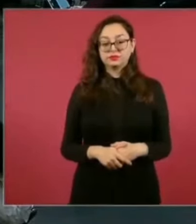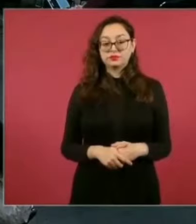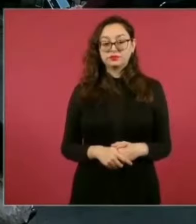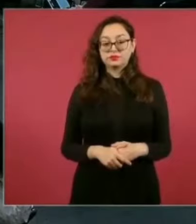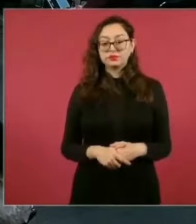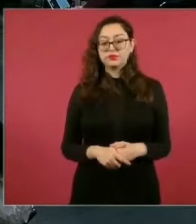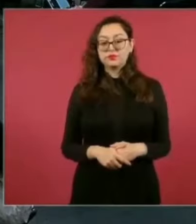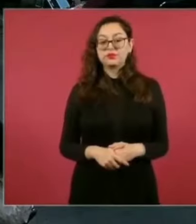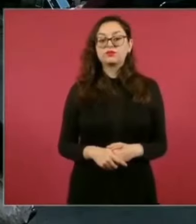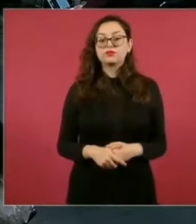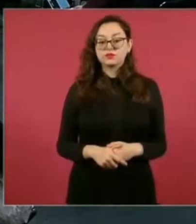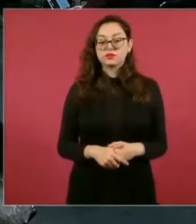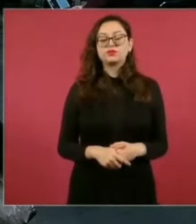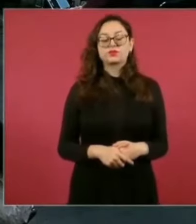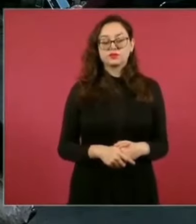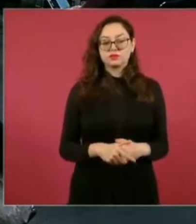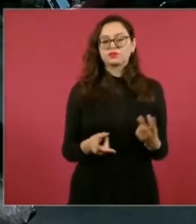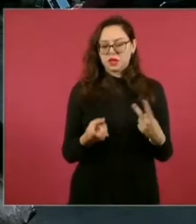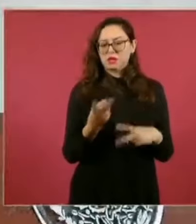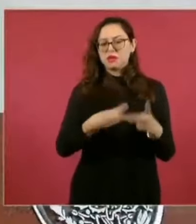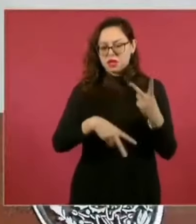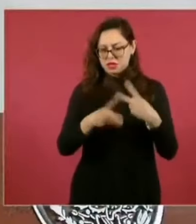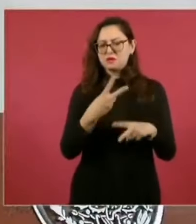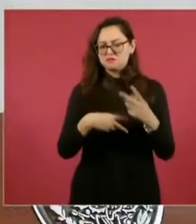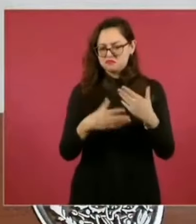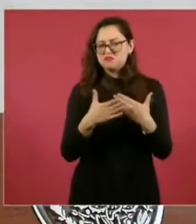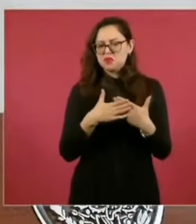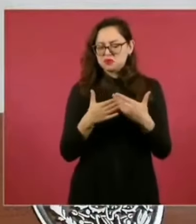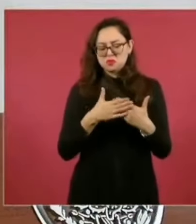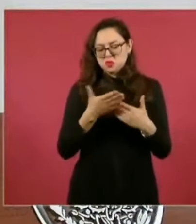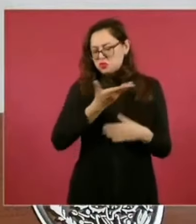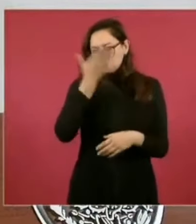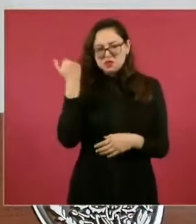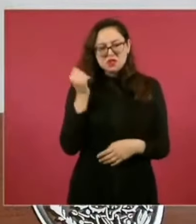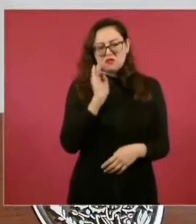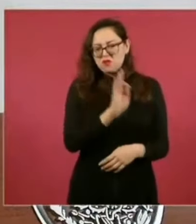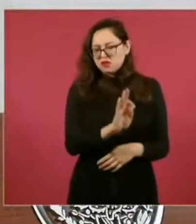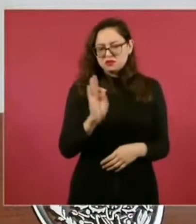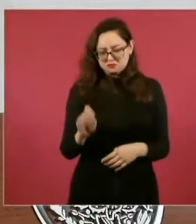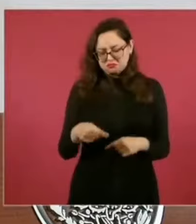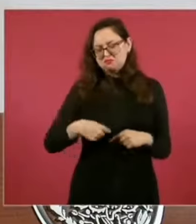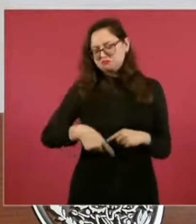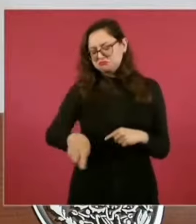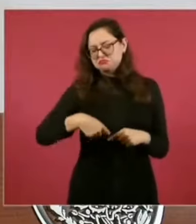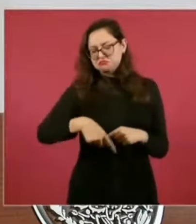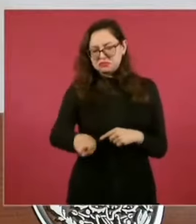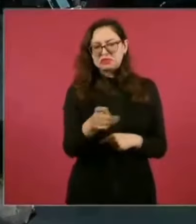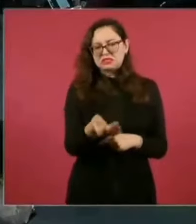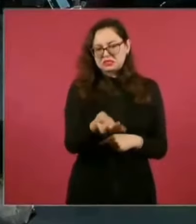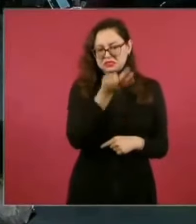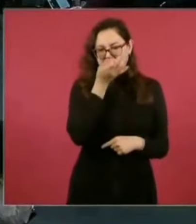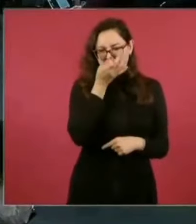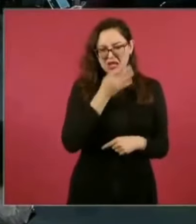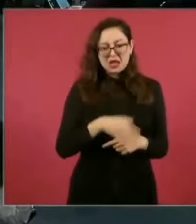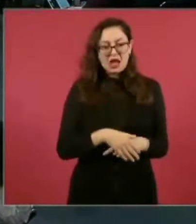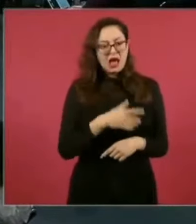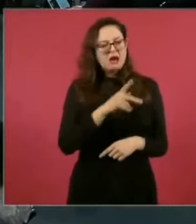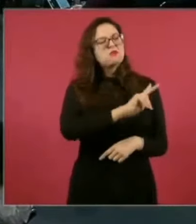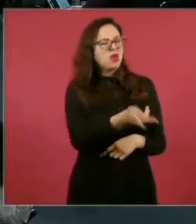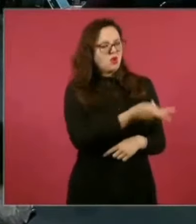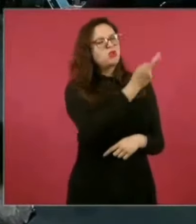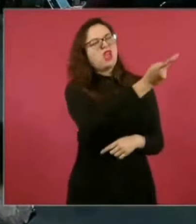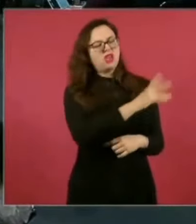va a estar aquí, no sé, a ver si te contesta.